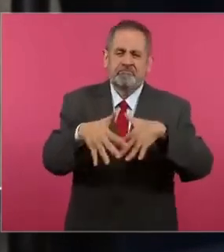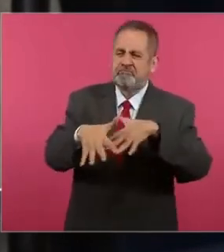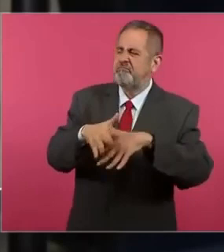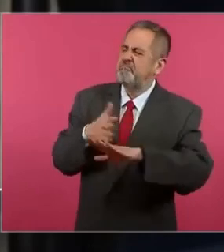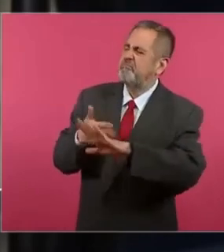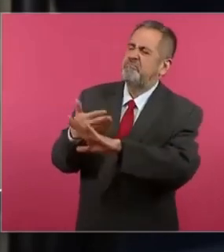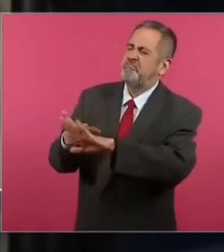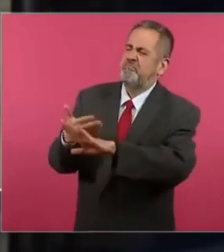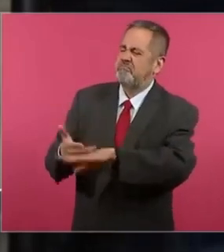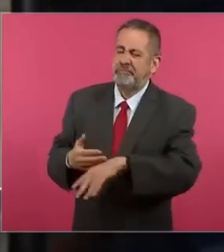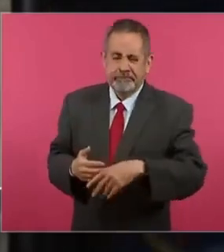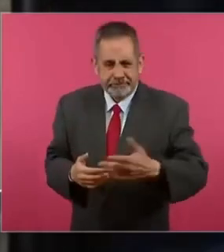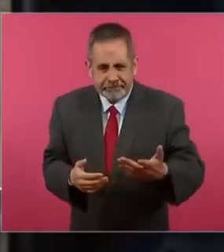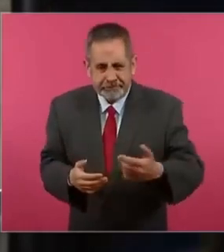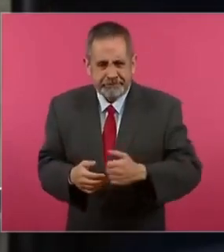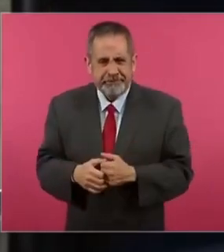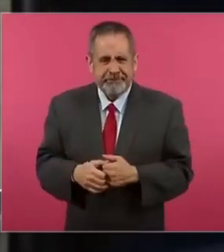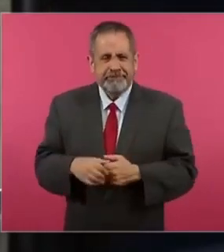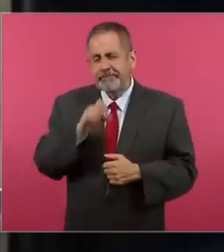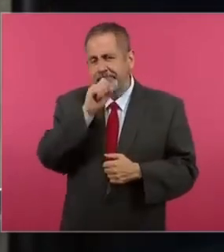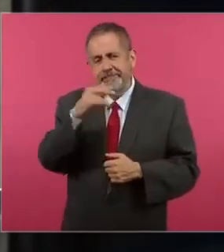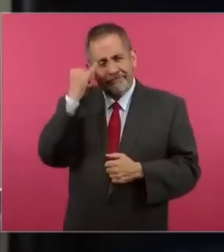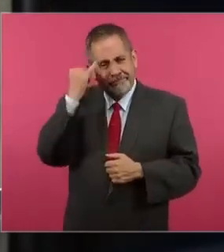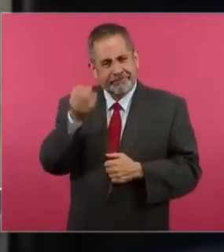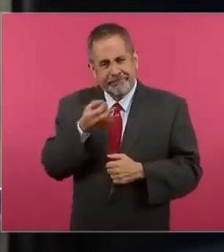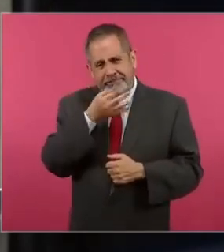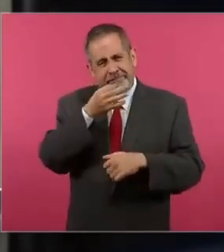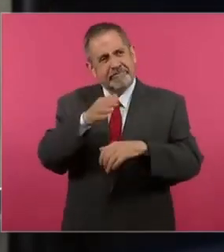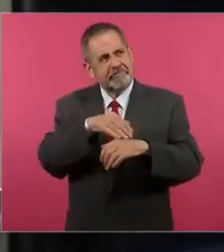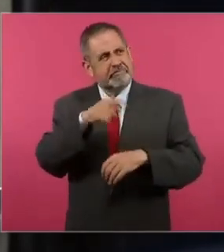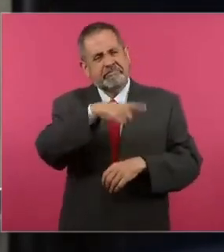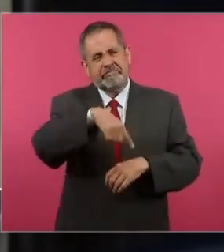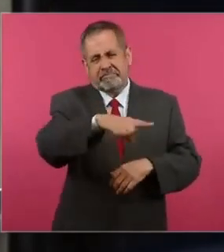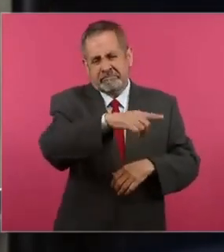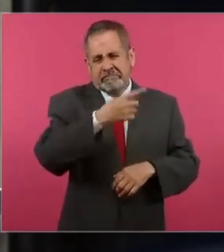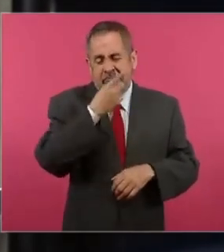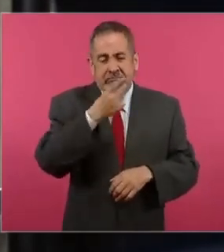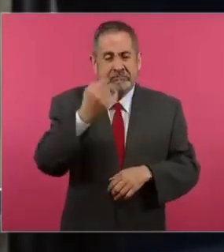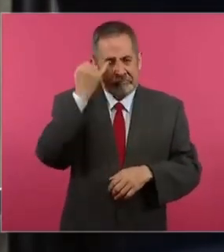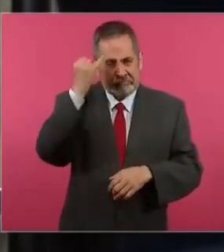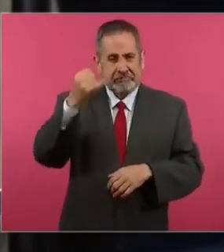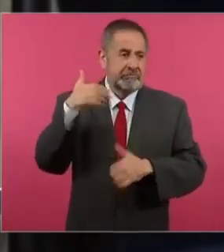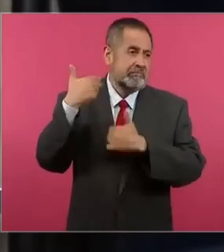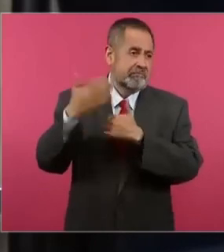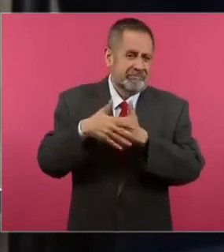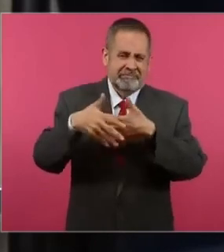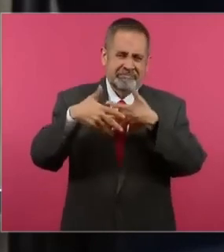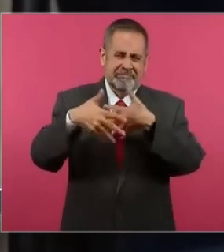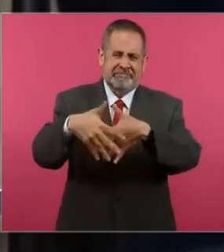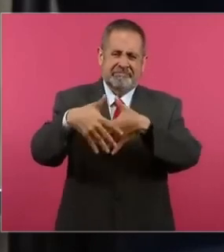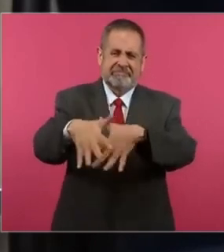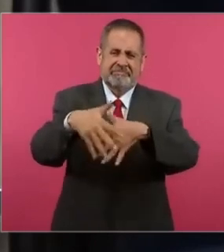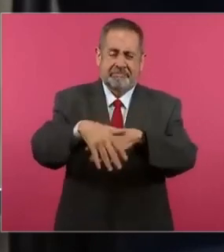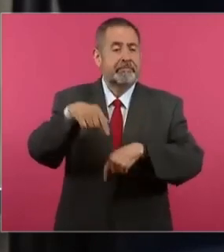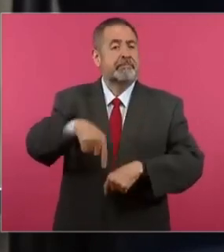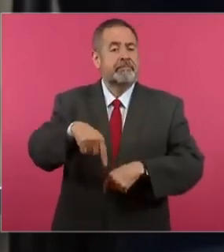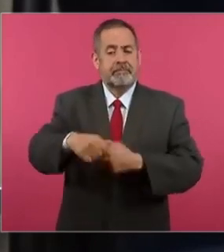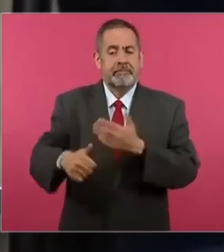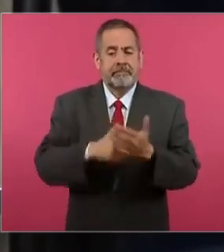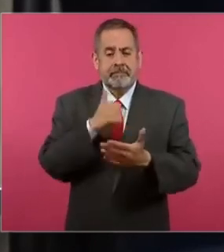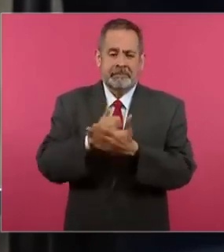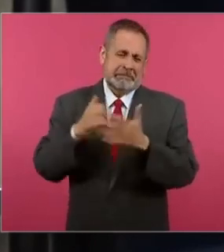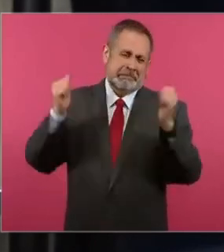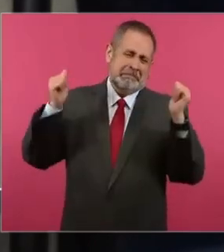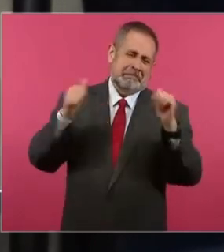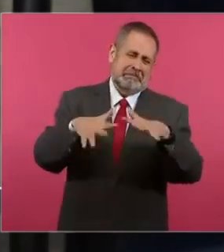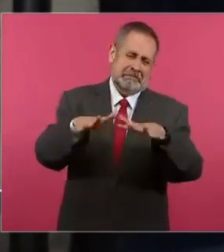movilización. Y bueno, también se está planteando que haya una marcha nacional aquí en la Ciudad de México, si